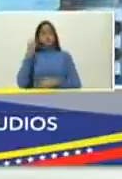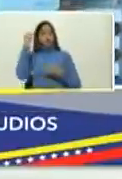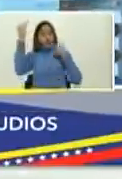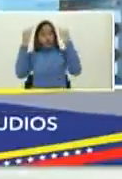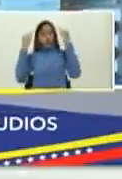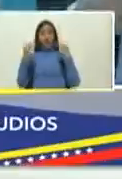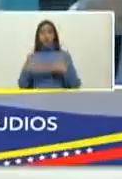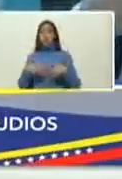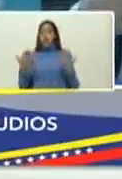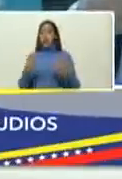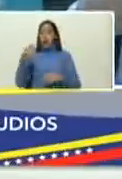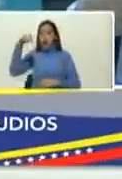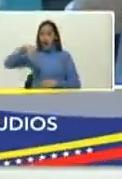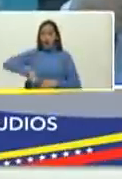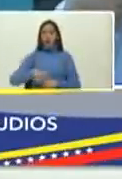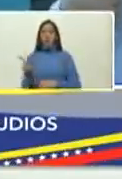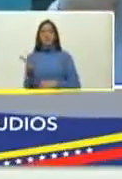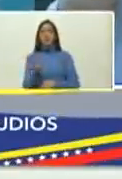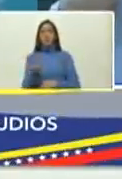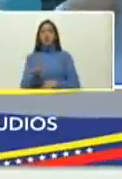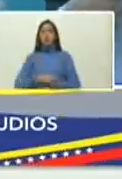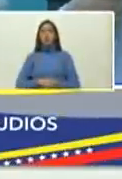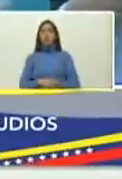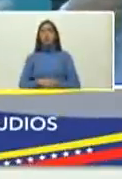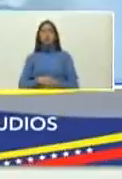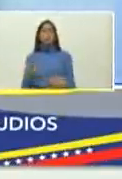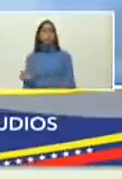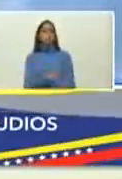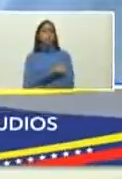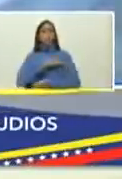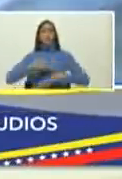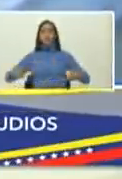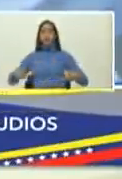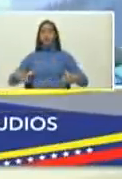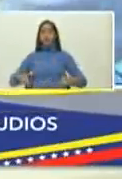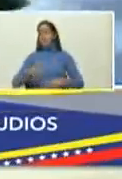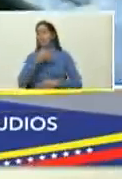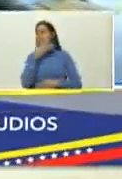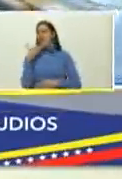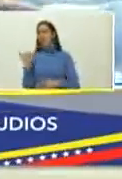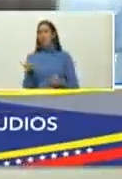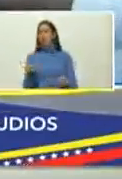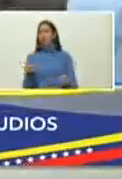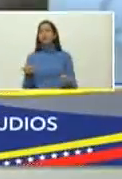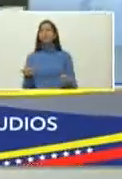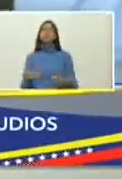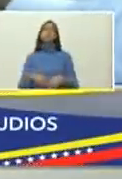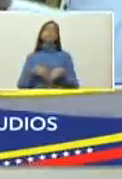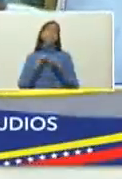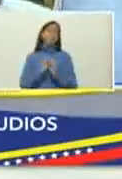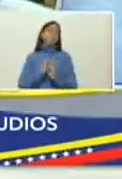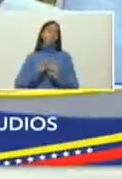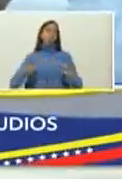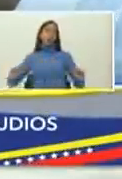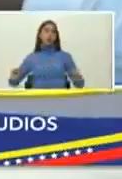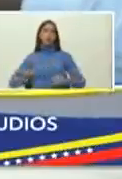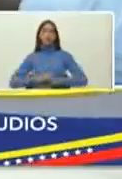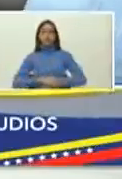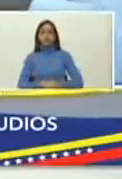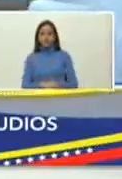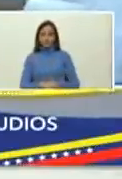del mundo en Venezuela. Extraordinario. Mejor, imposible.